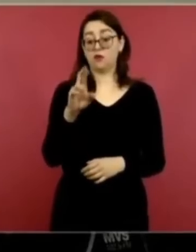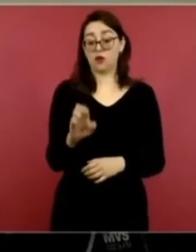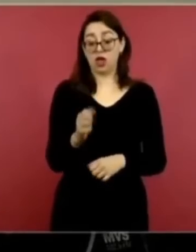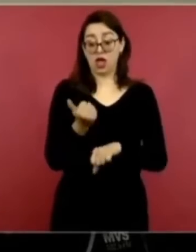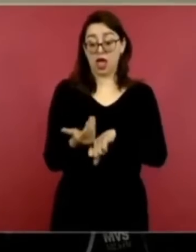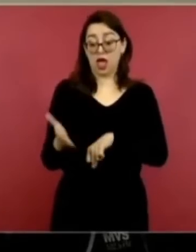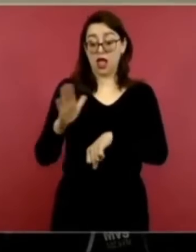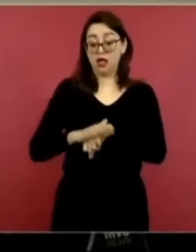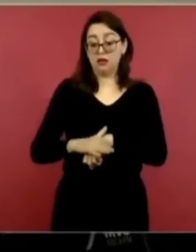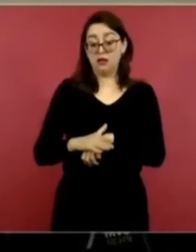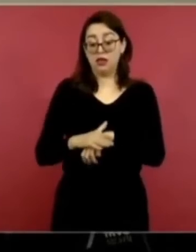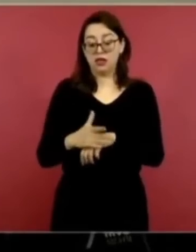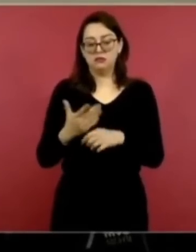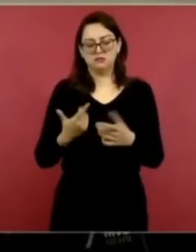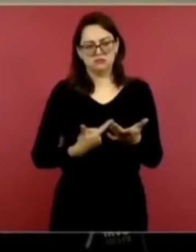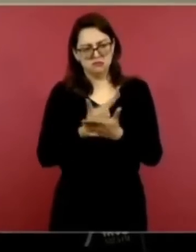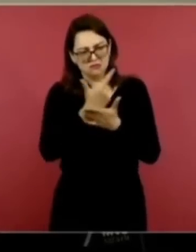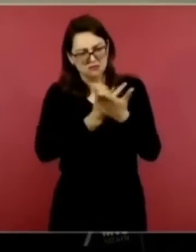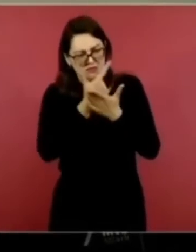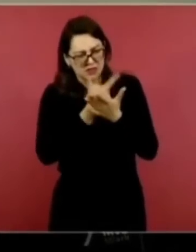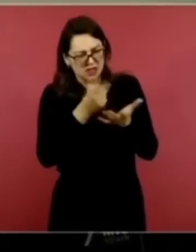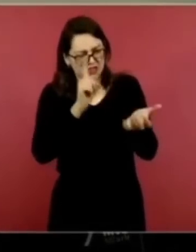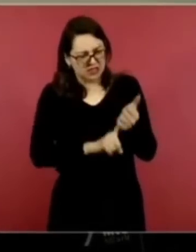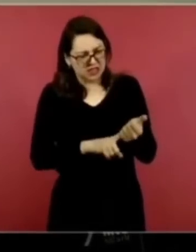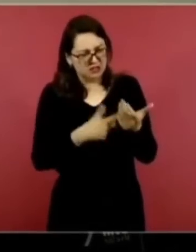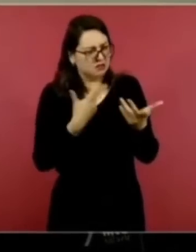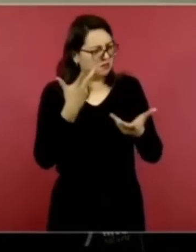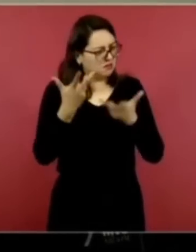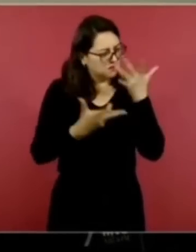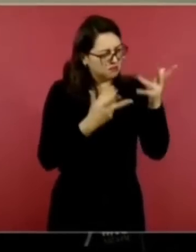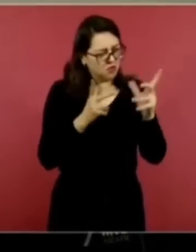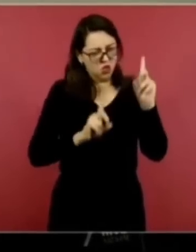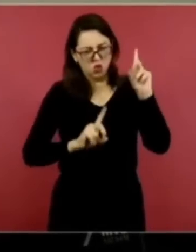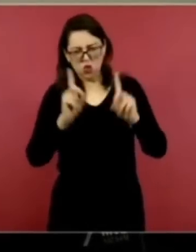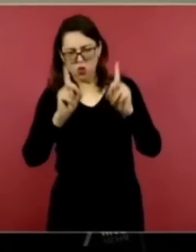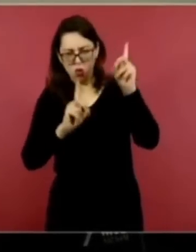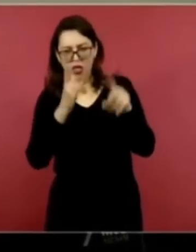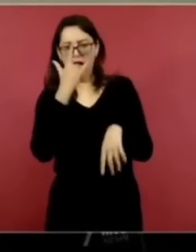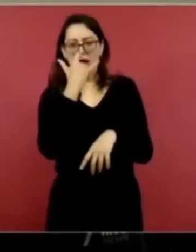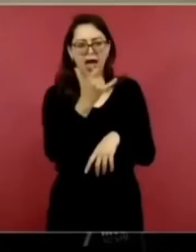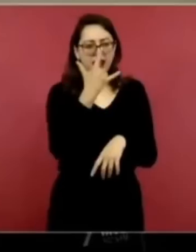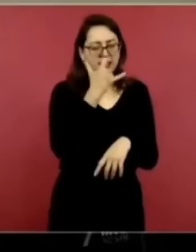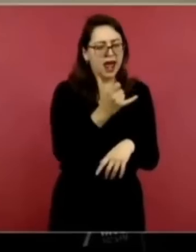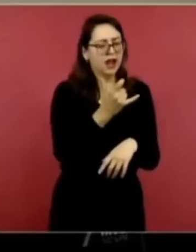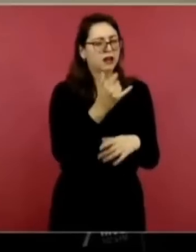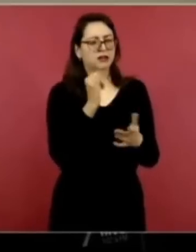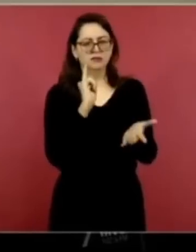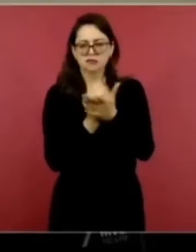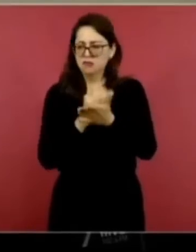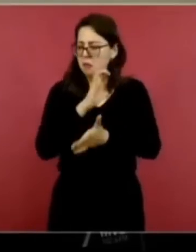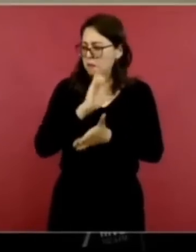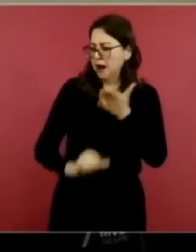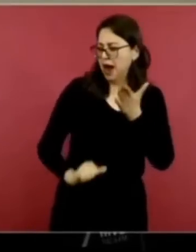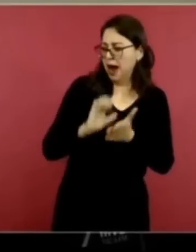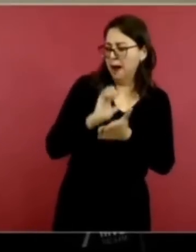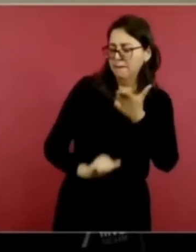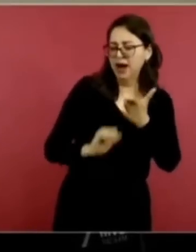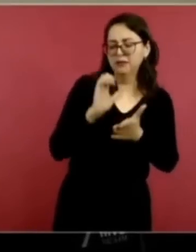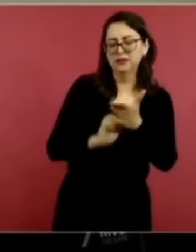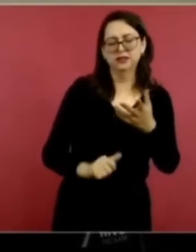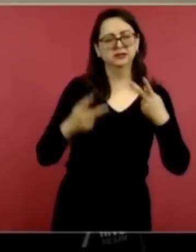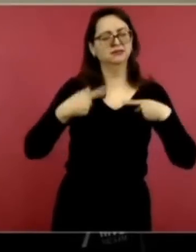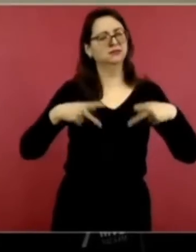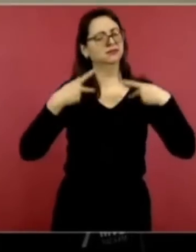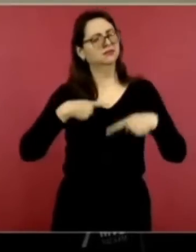partir de entonces sin transparencia con altos costos por la operación y baja rentabilidad para derechohabientes.